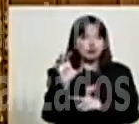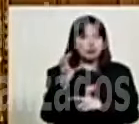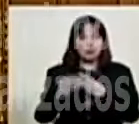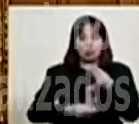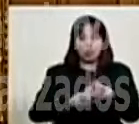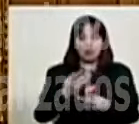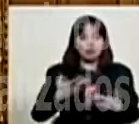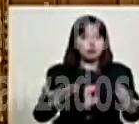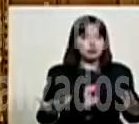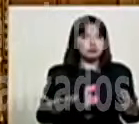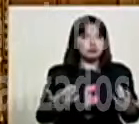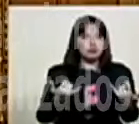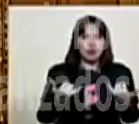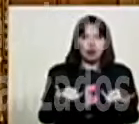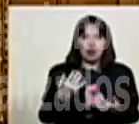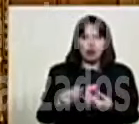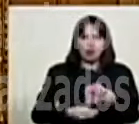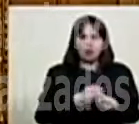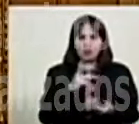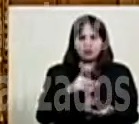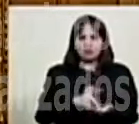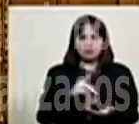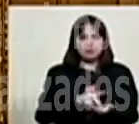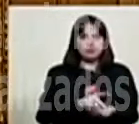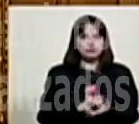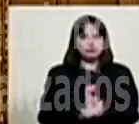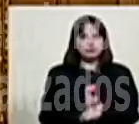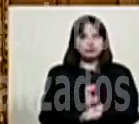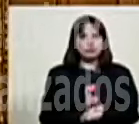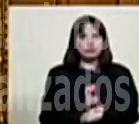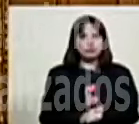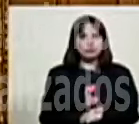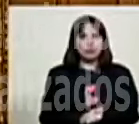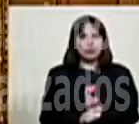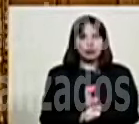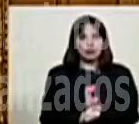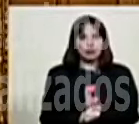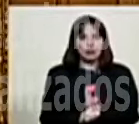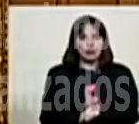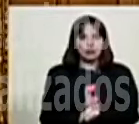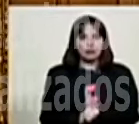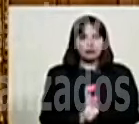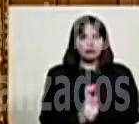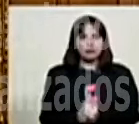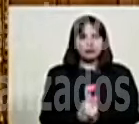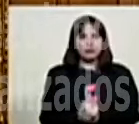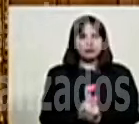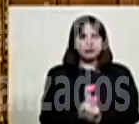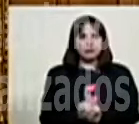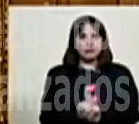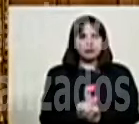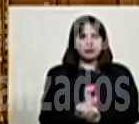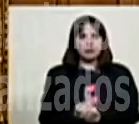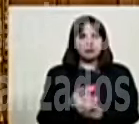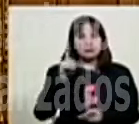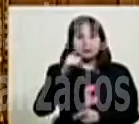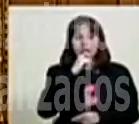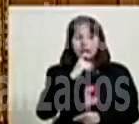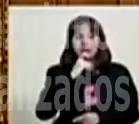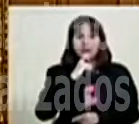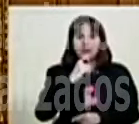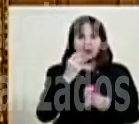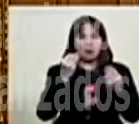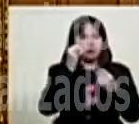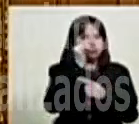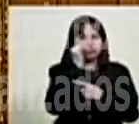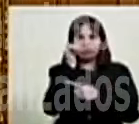inclusive creo que ahora no lo hacen de tal forma. A veces eso dificulta las coberturas de prensa, la cobertura